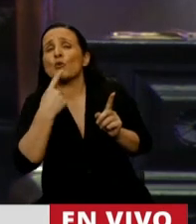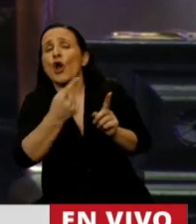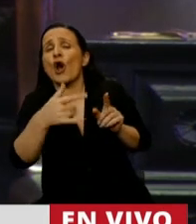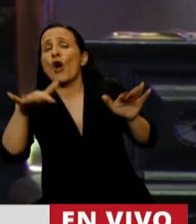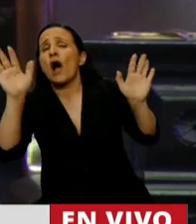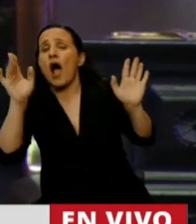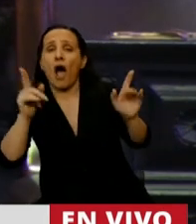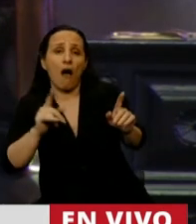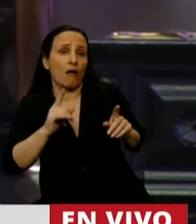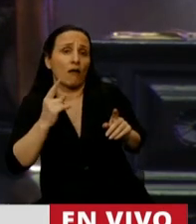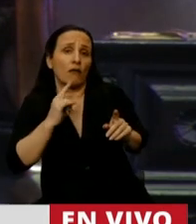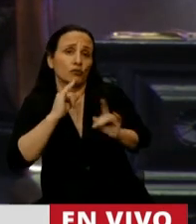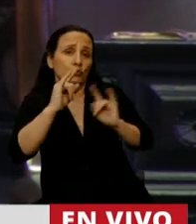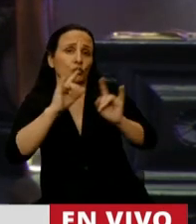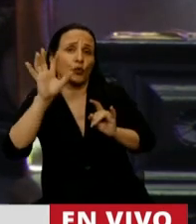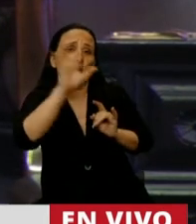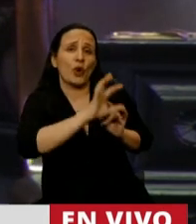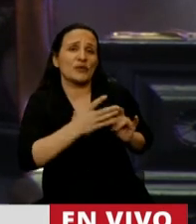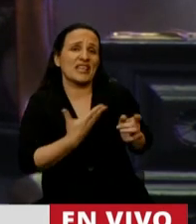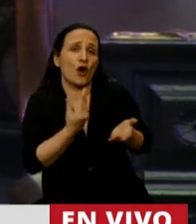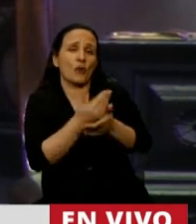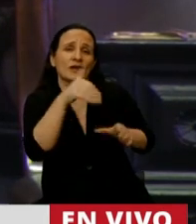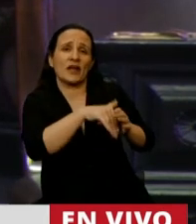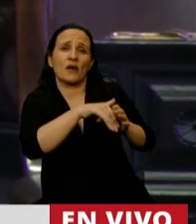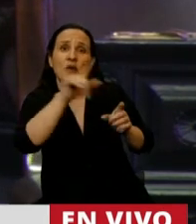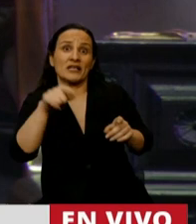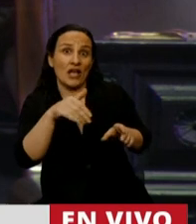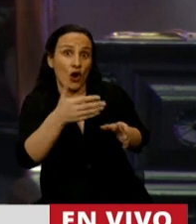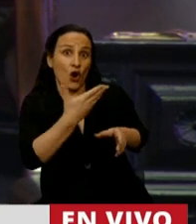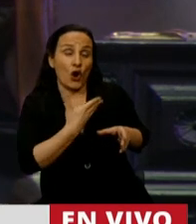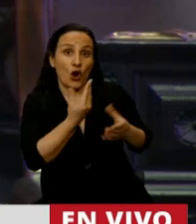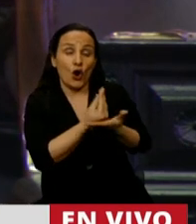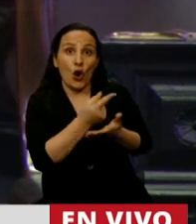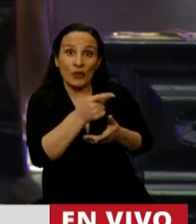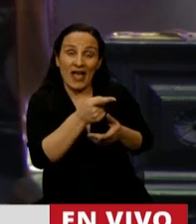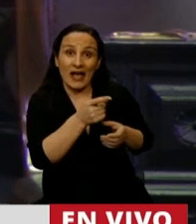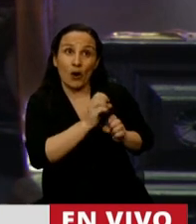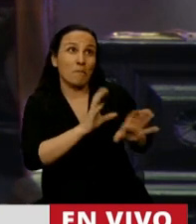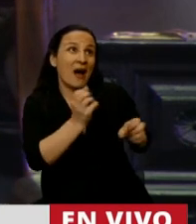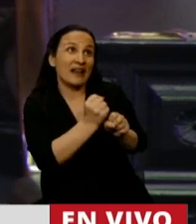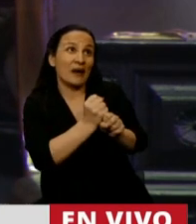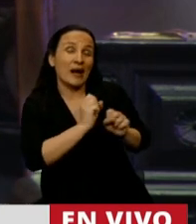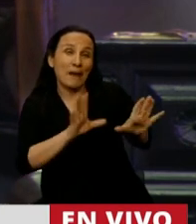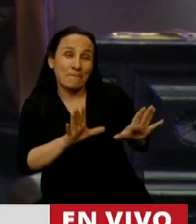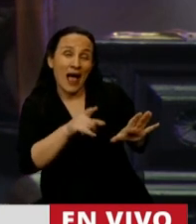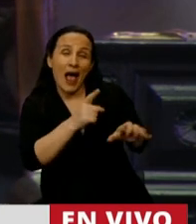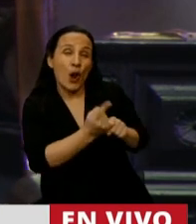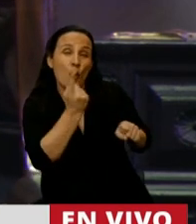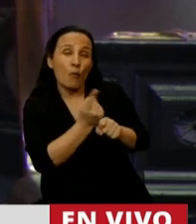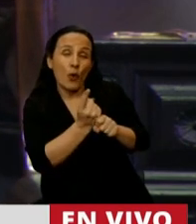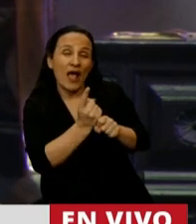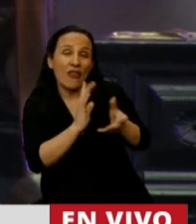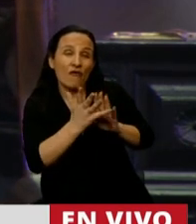que se arregle cada provincia con los gobiernos que eligió, y si tienen malos gobiernos que son incapaces de